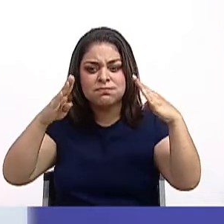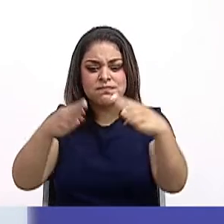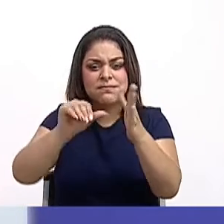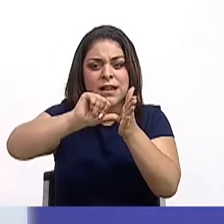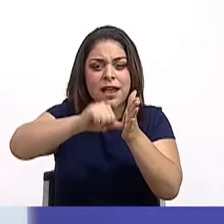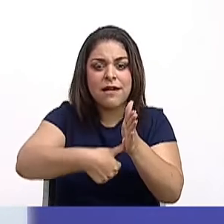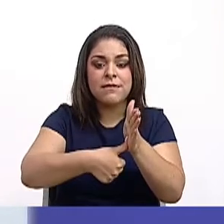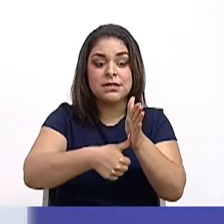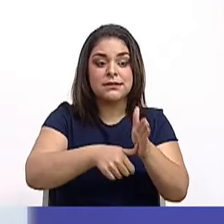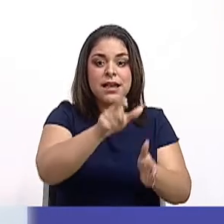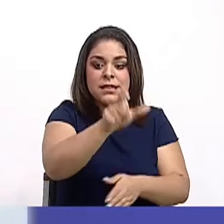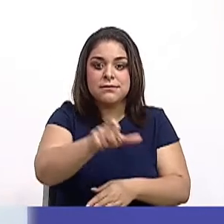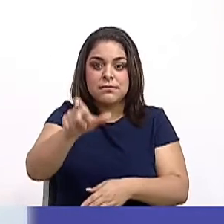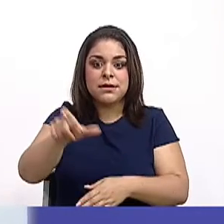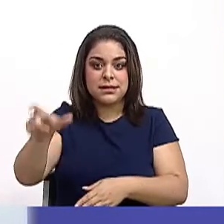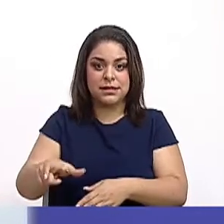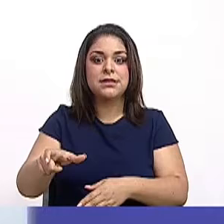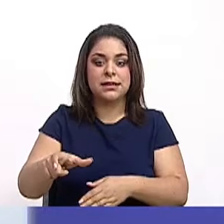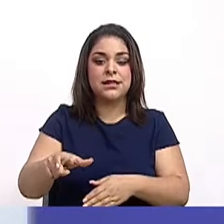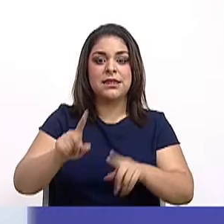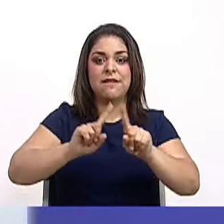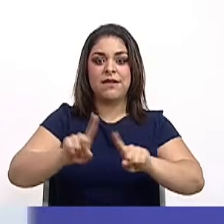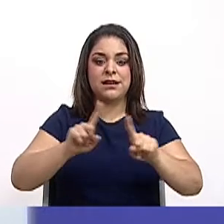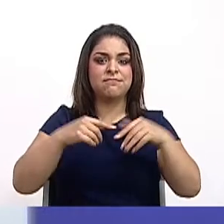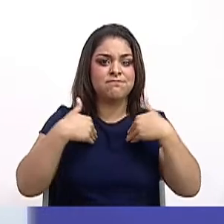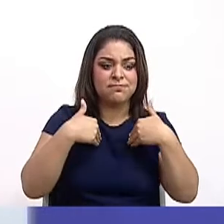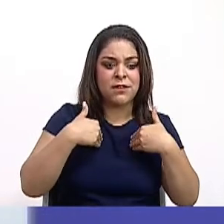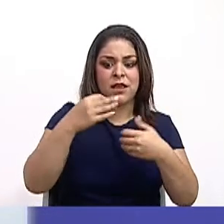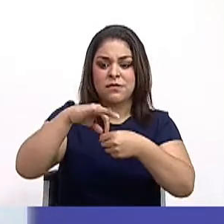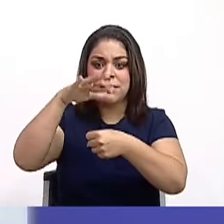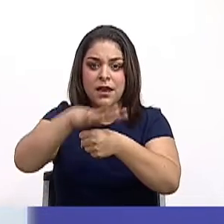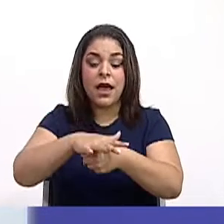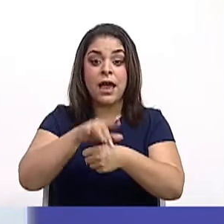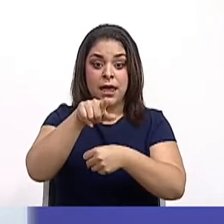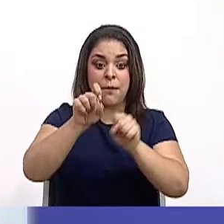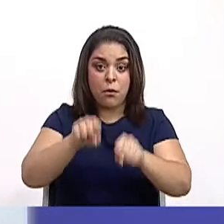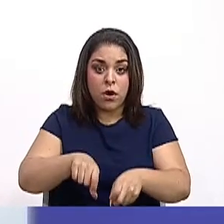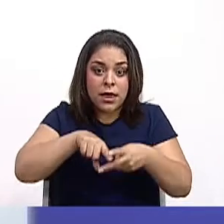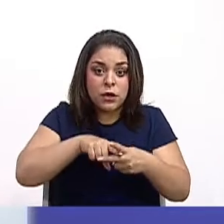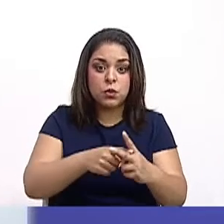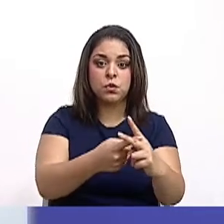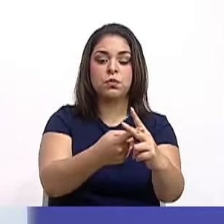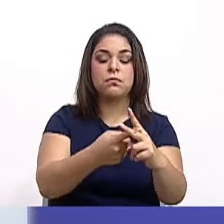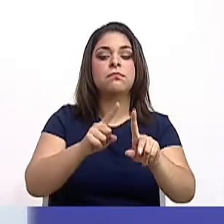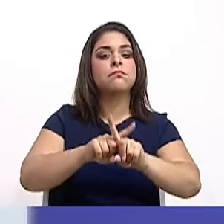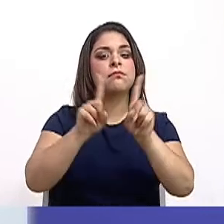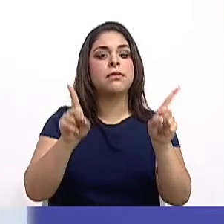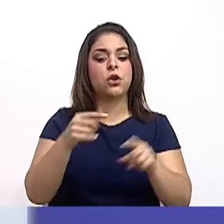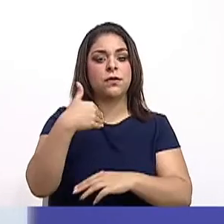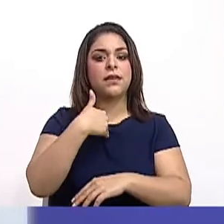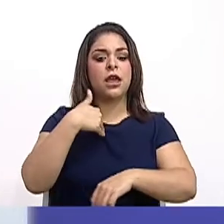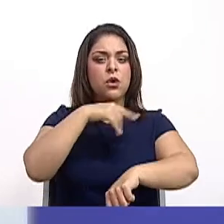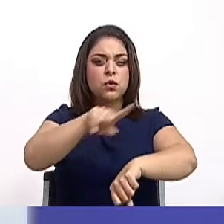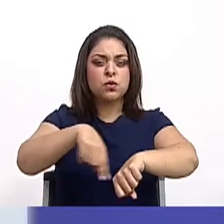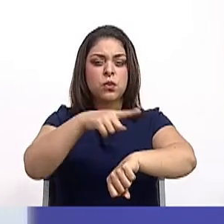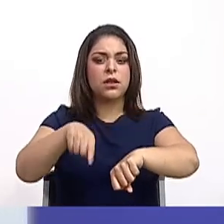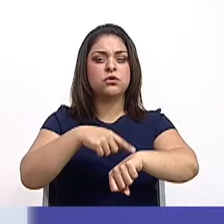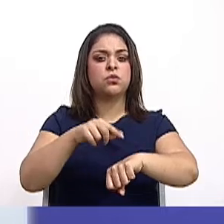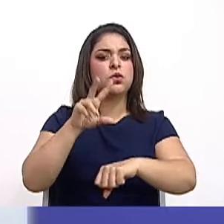énfasis en las especies nativas propiamente y en otras especies que son introducidas, pero que tengan una duración no